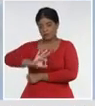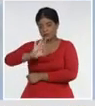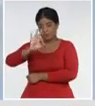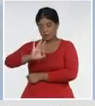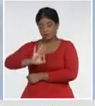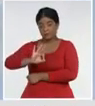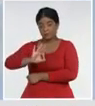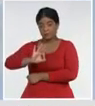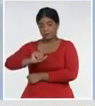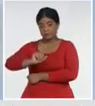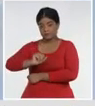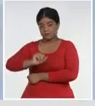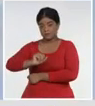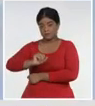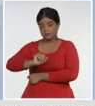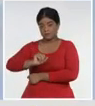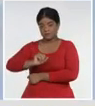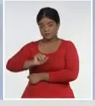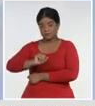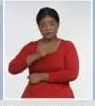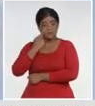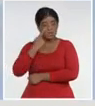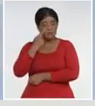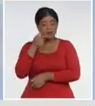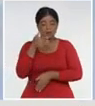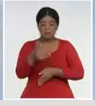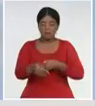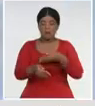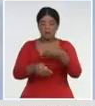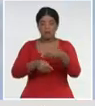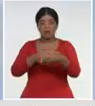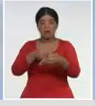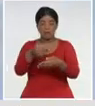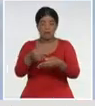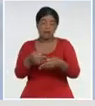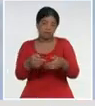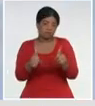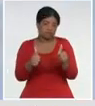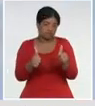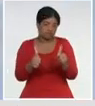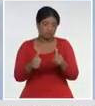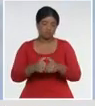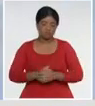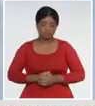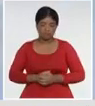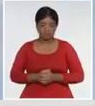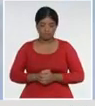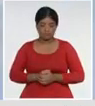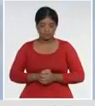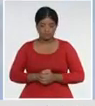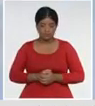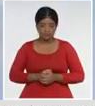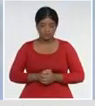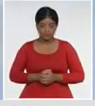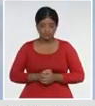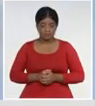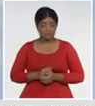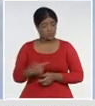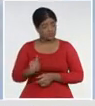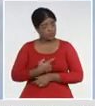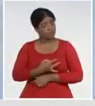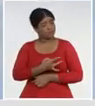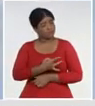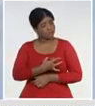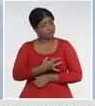,199, con una evolución, clínica, estable, y, lamentamos, al